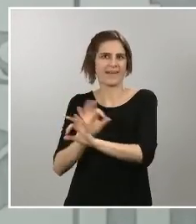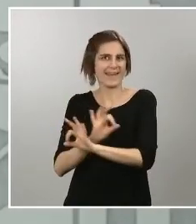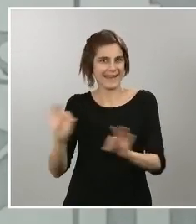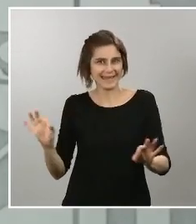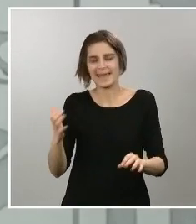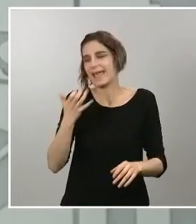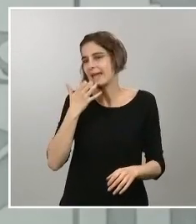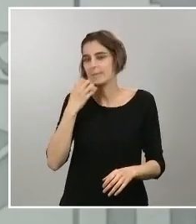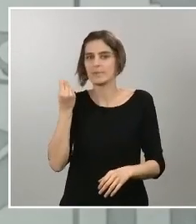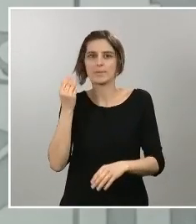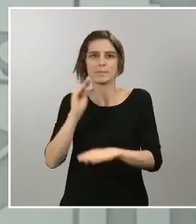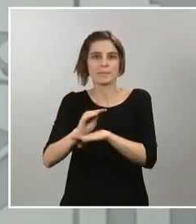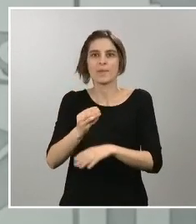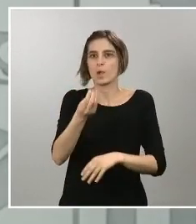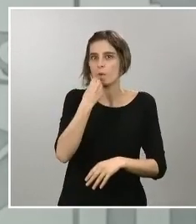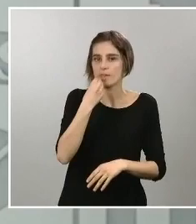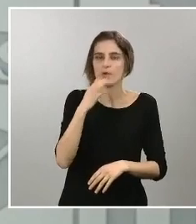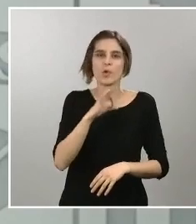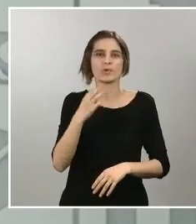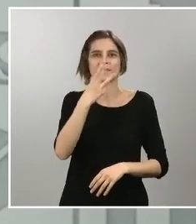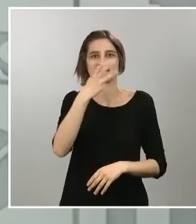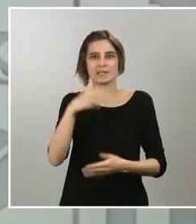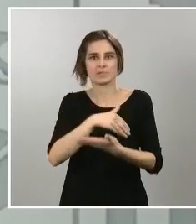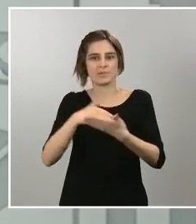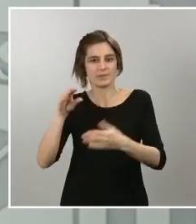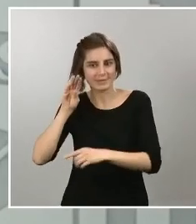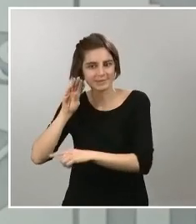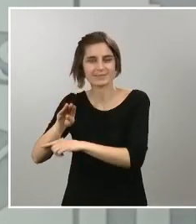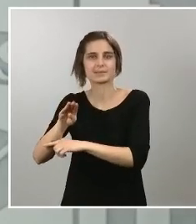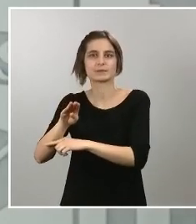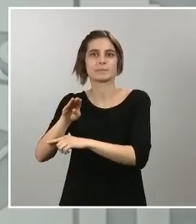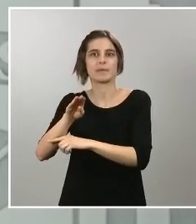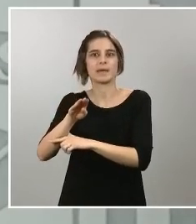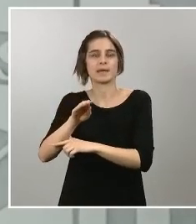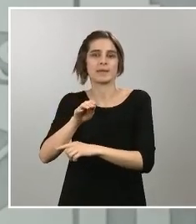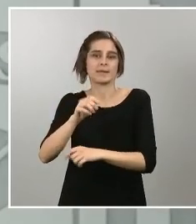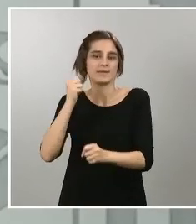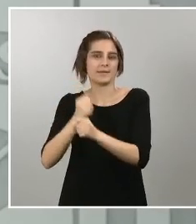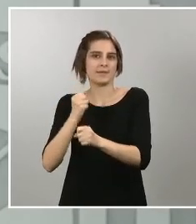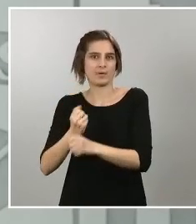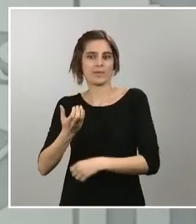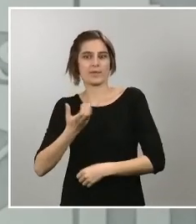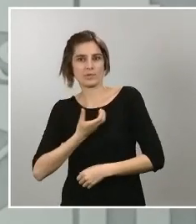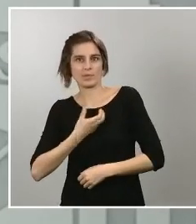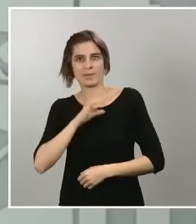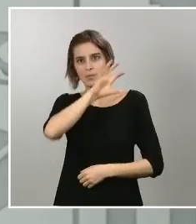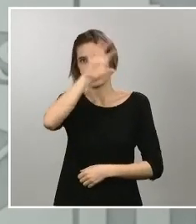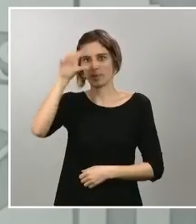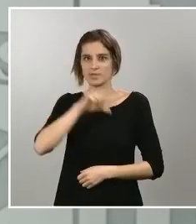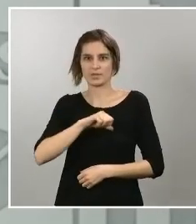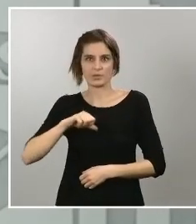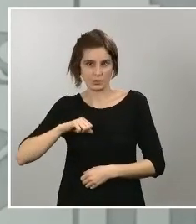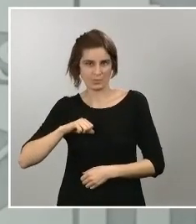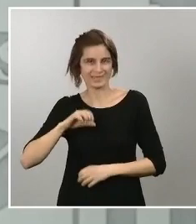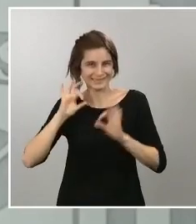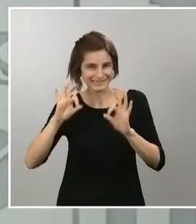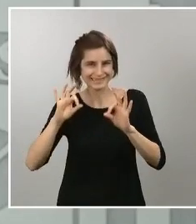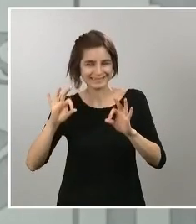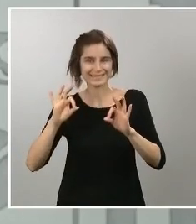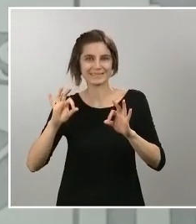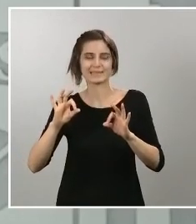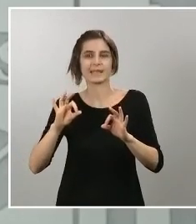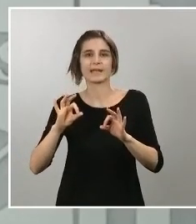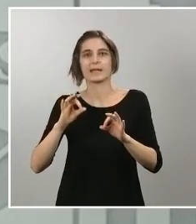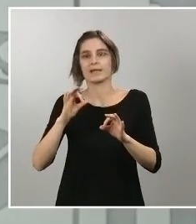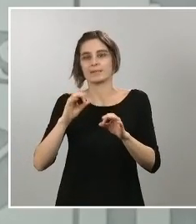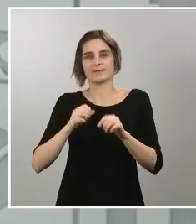para todo el trabajo que desarrollan los ayuntamientos y comunidades autónomas en materia de teleasistencia, de